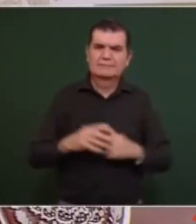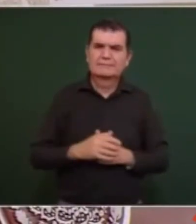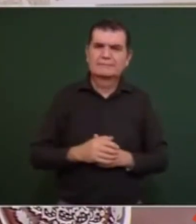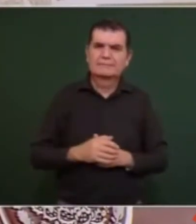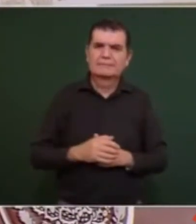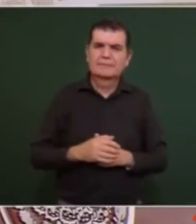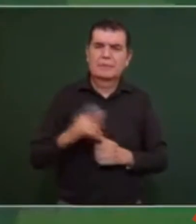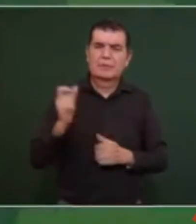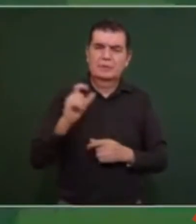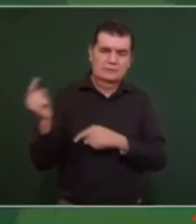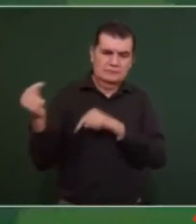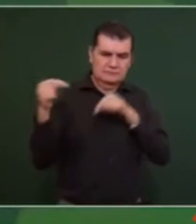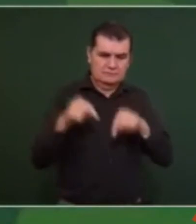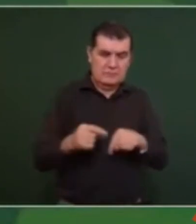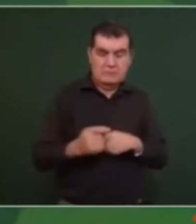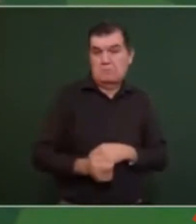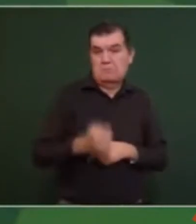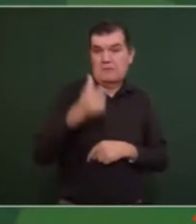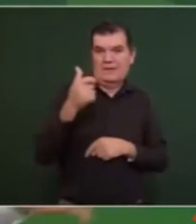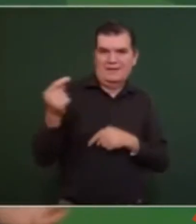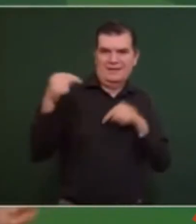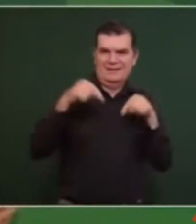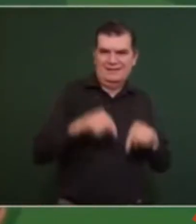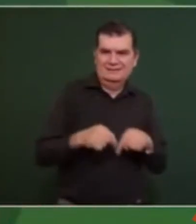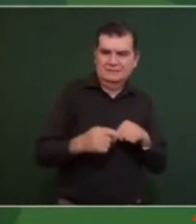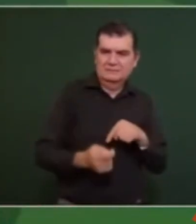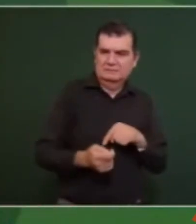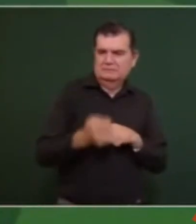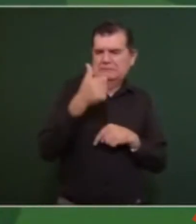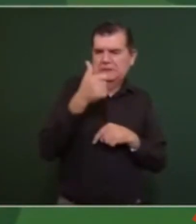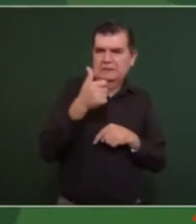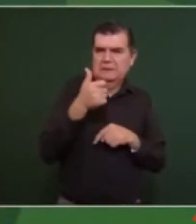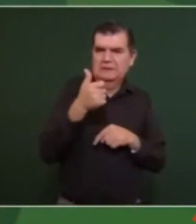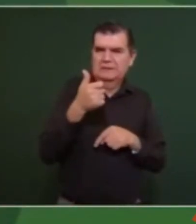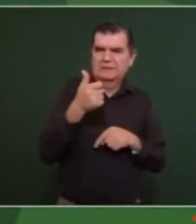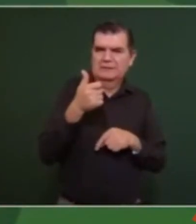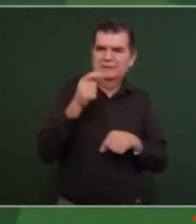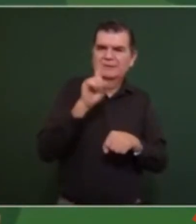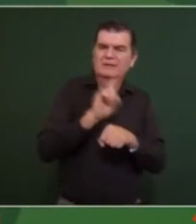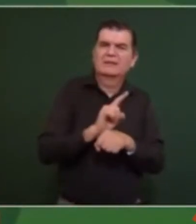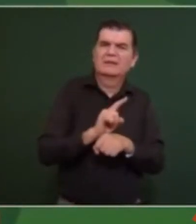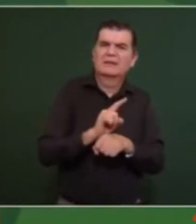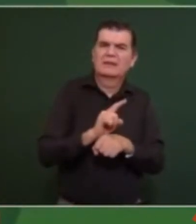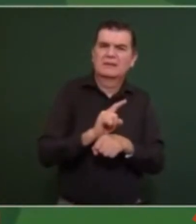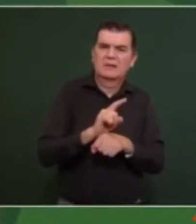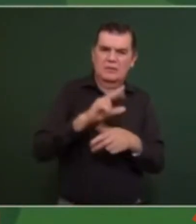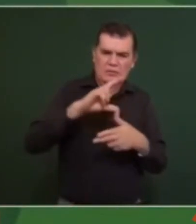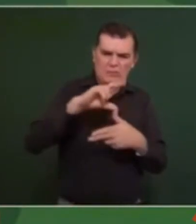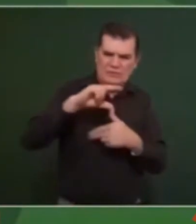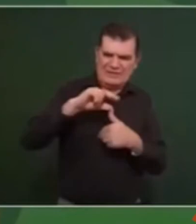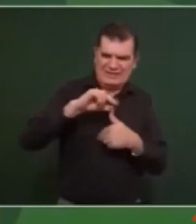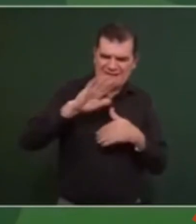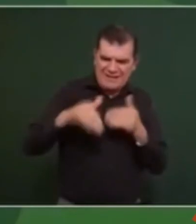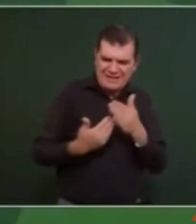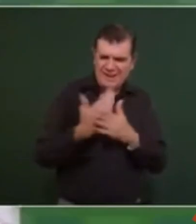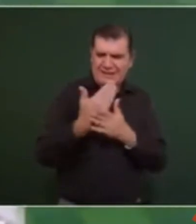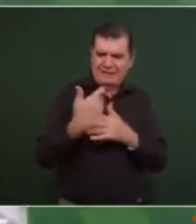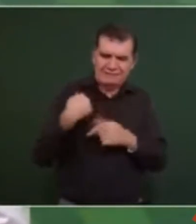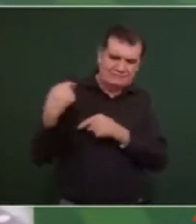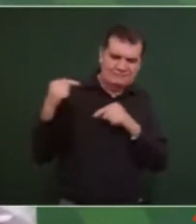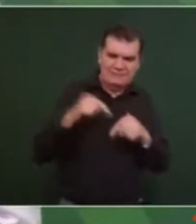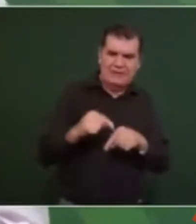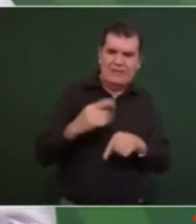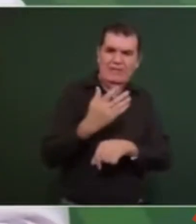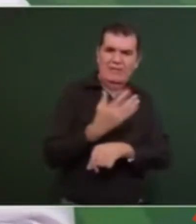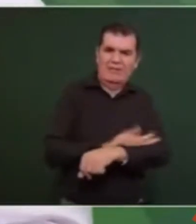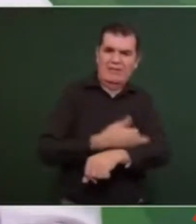llegamos por primera vez el día de el huracán que llegamos en